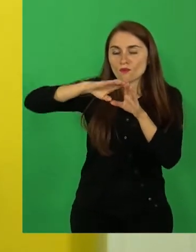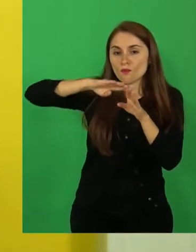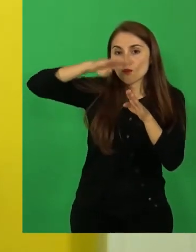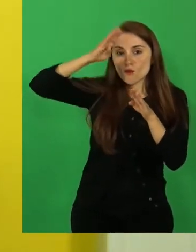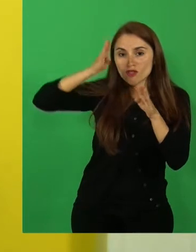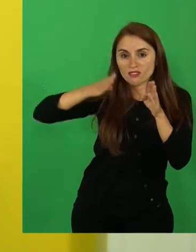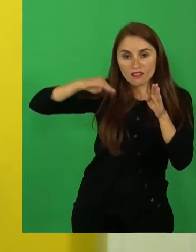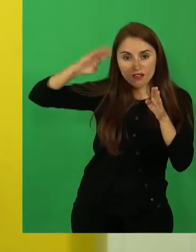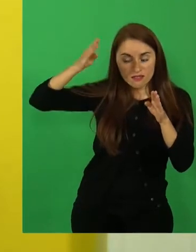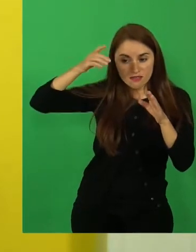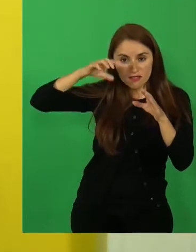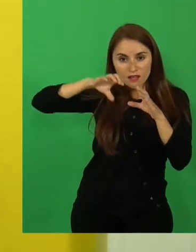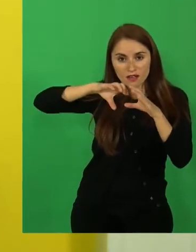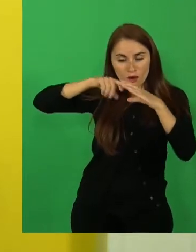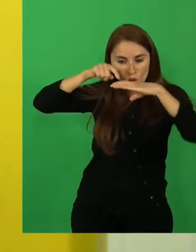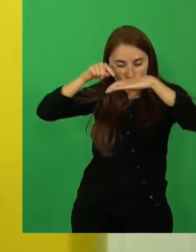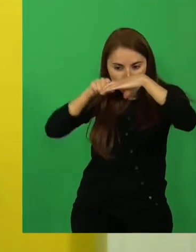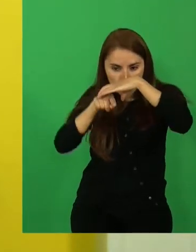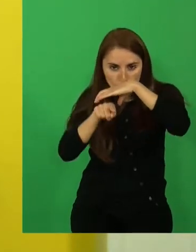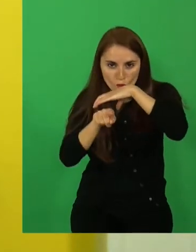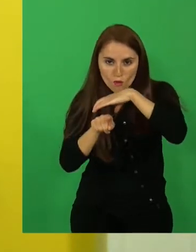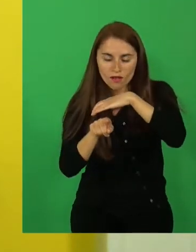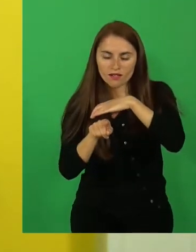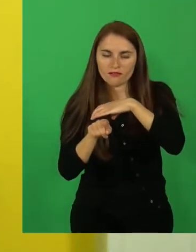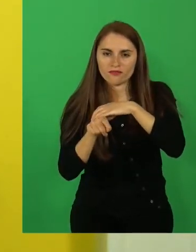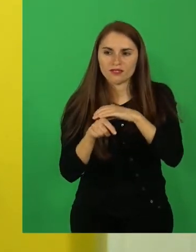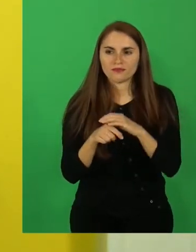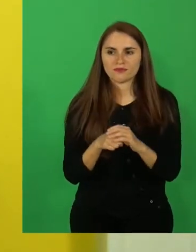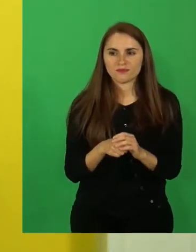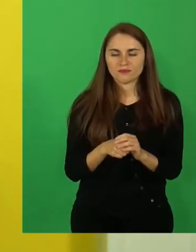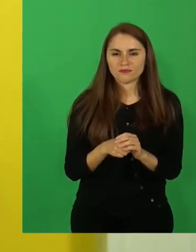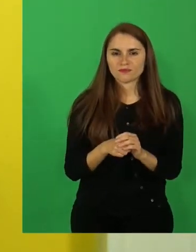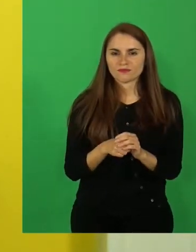montañas. Ahí ya, ¿cierto?